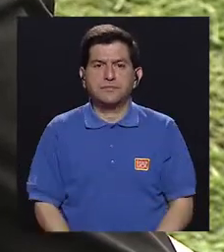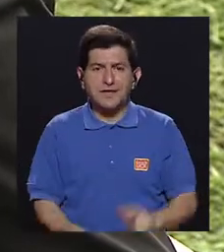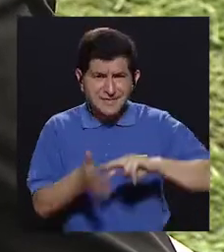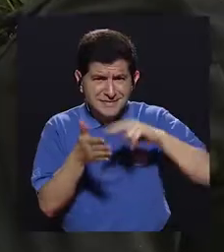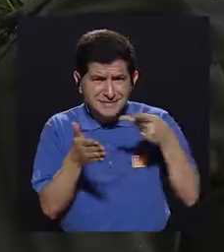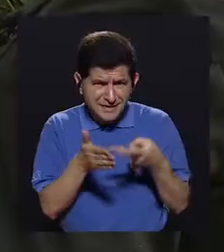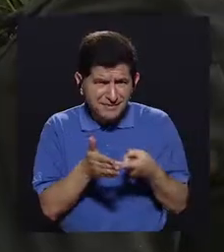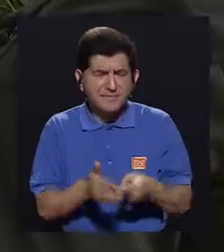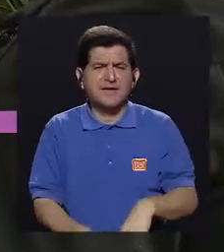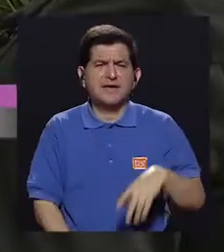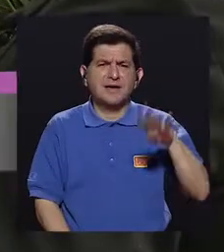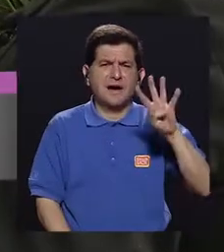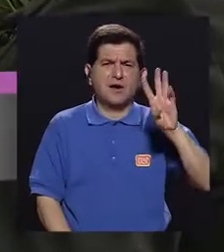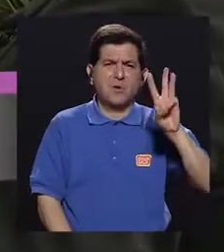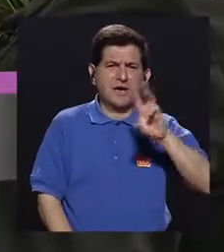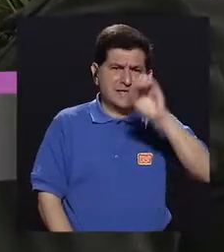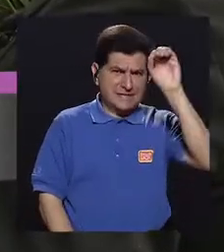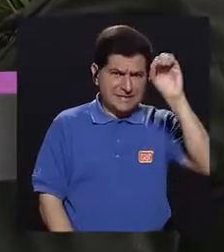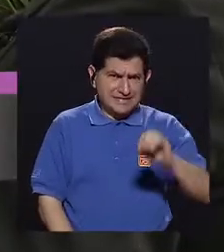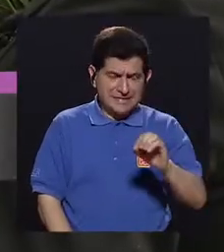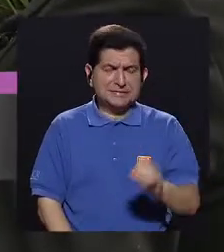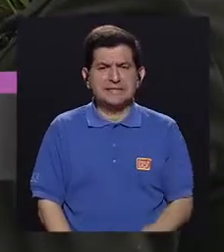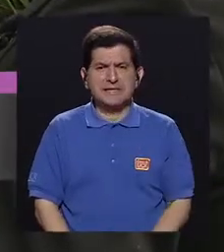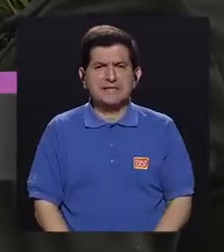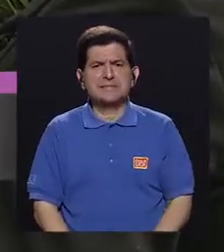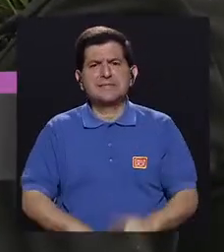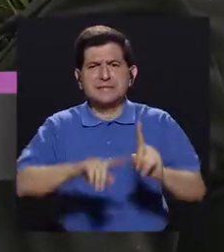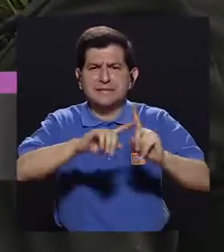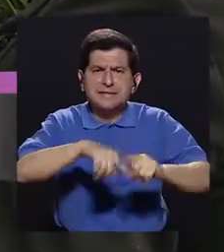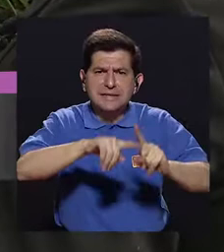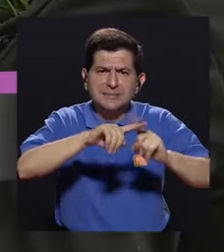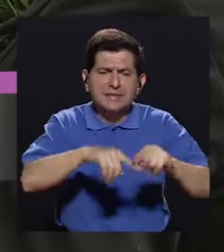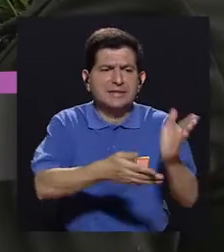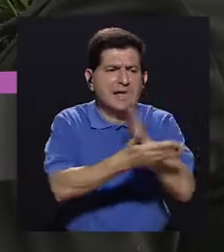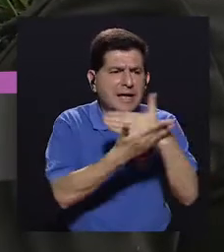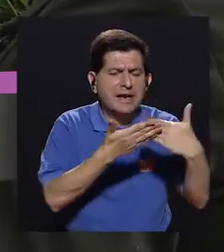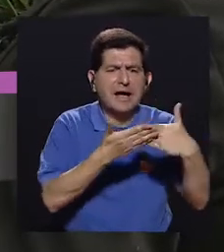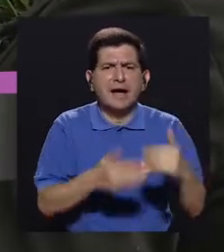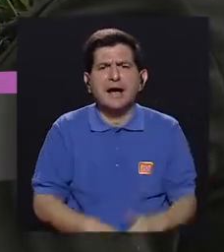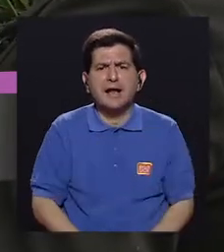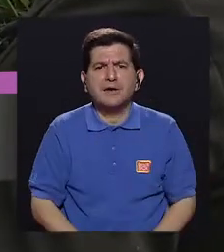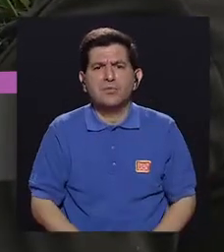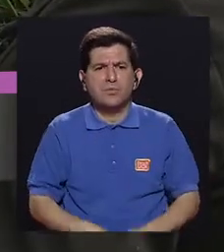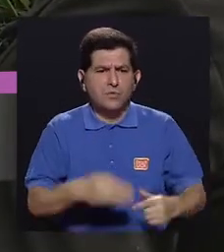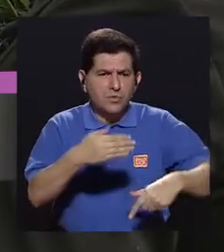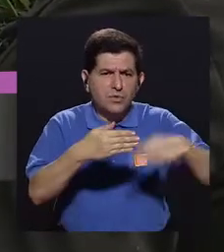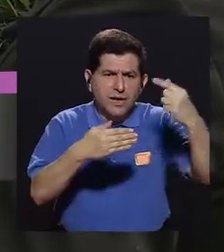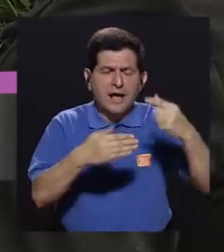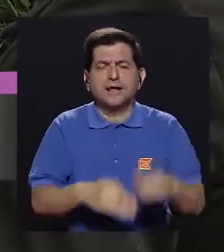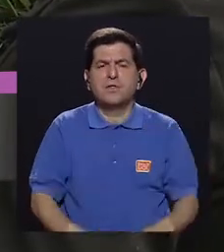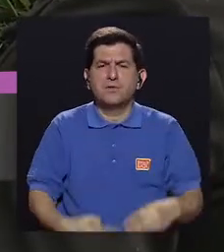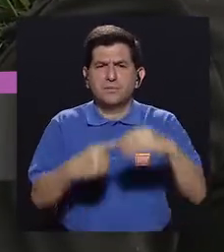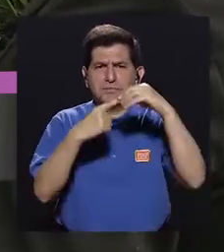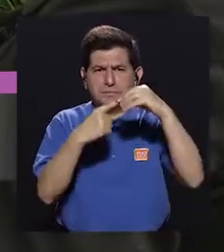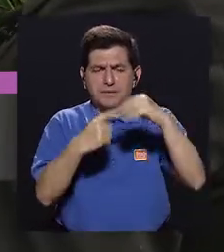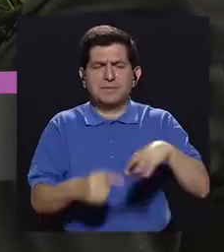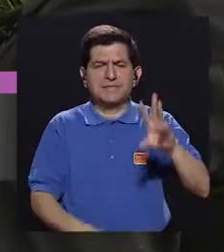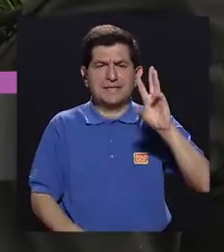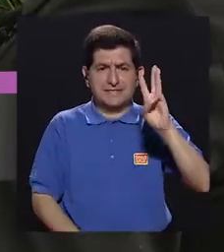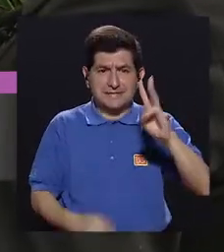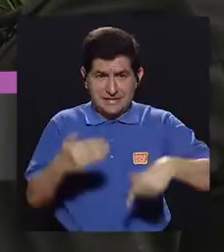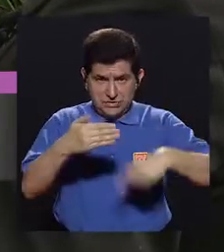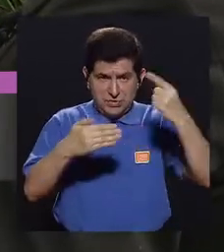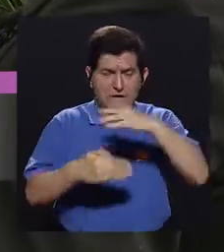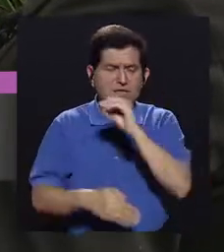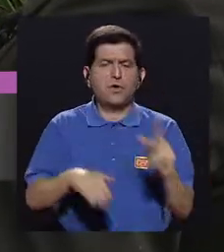quiere decir que andan entre un 46% en algunos grados, principalmente sexto, y